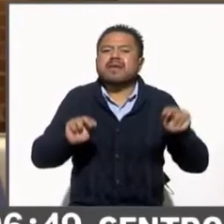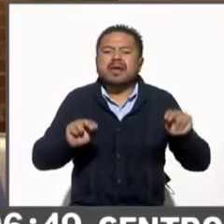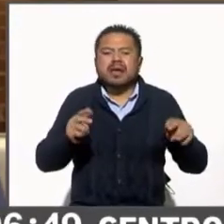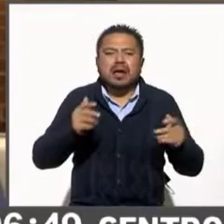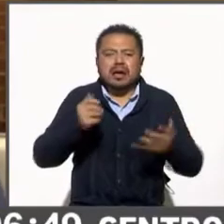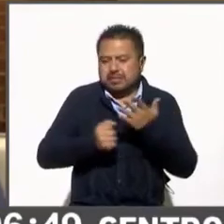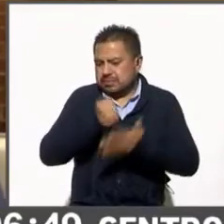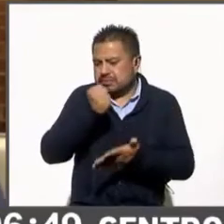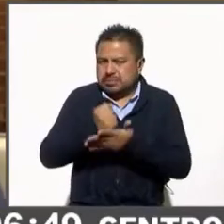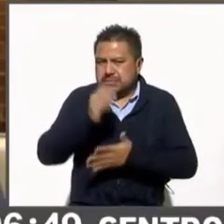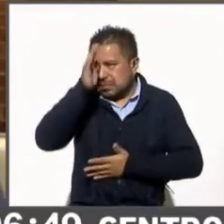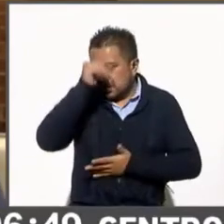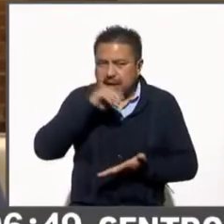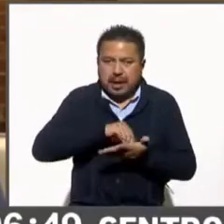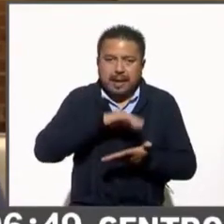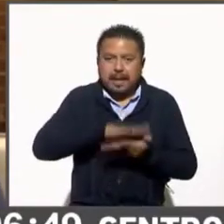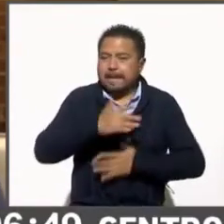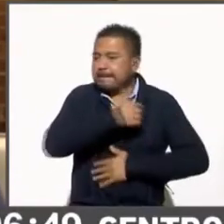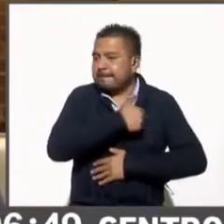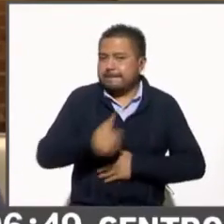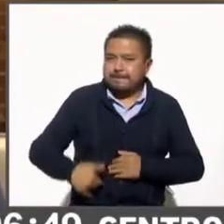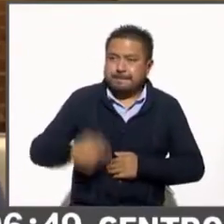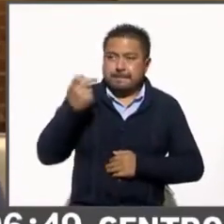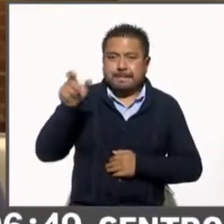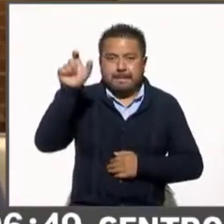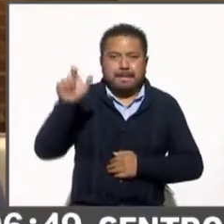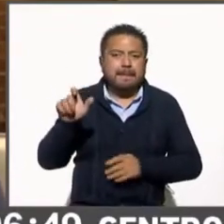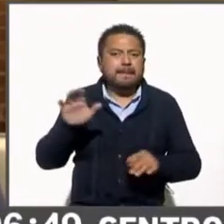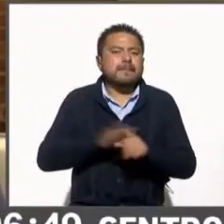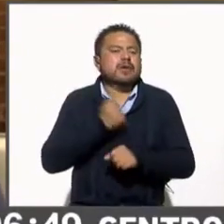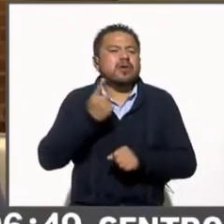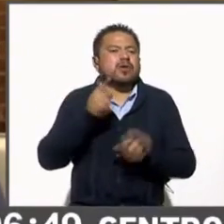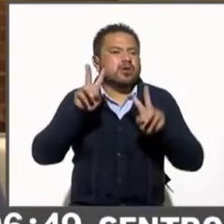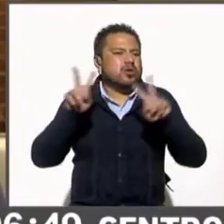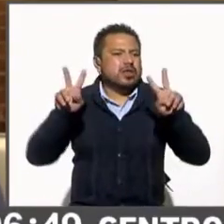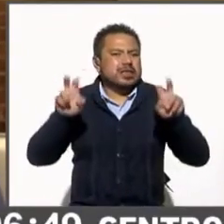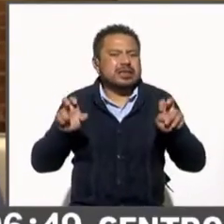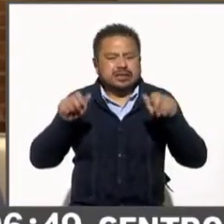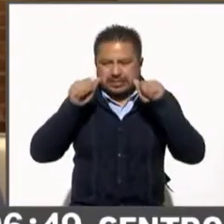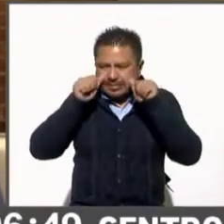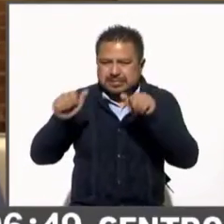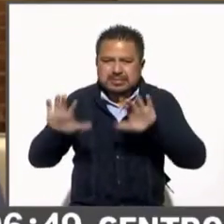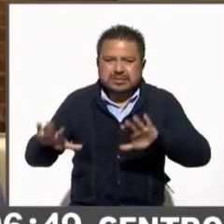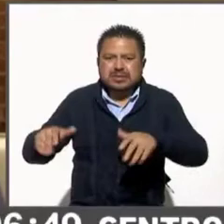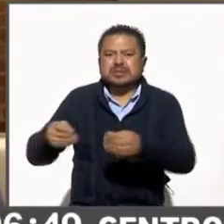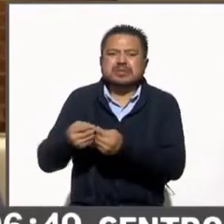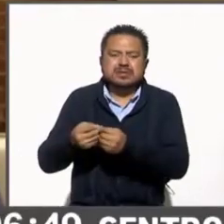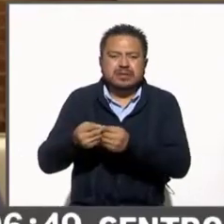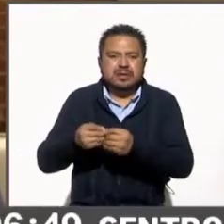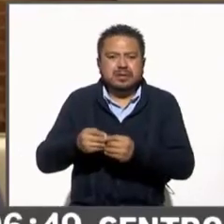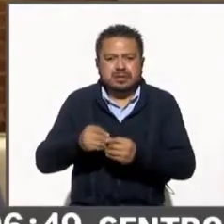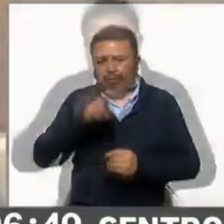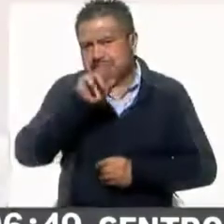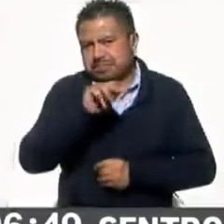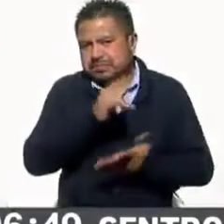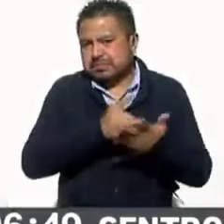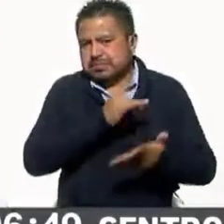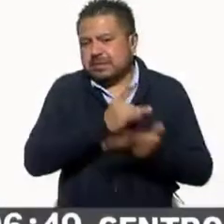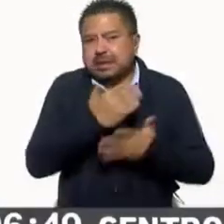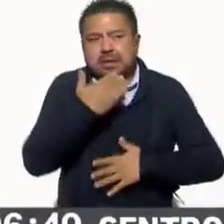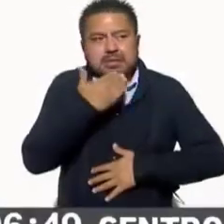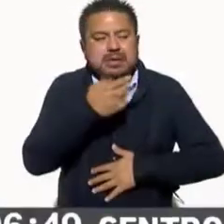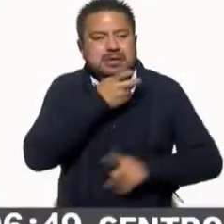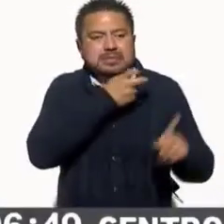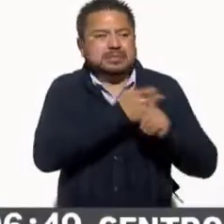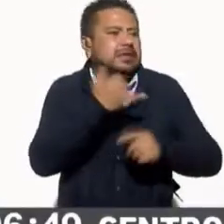presidente por un tema de cobertura, es decir, si bien el teléfono celular,